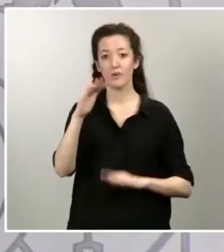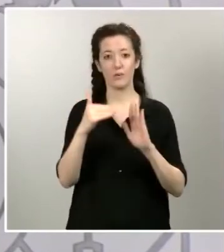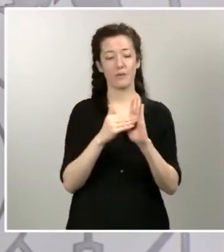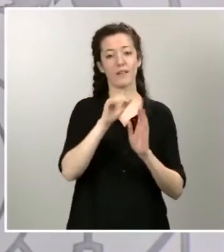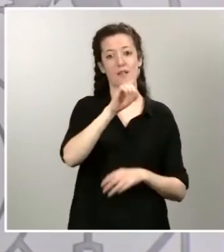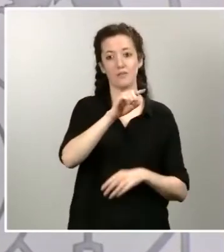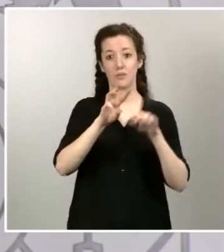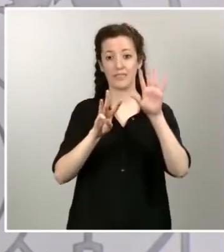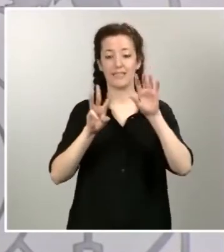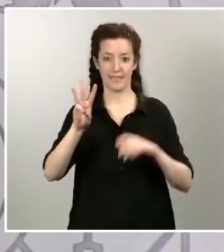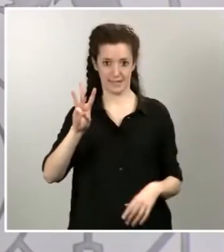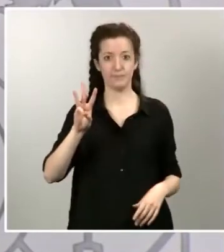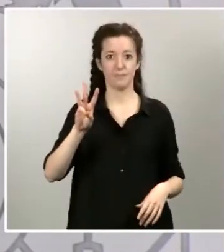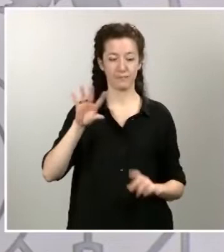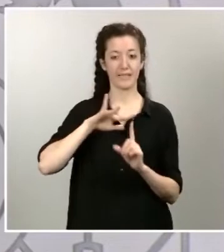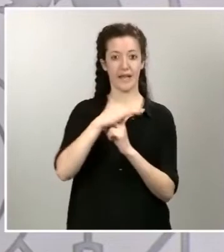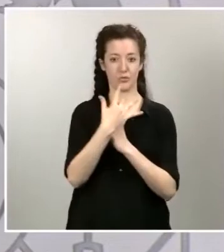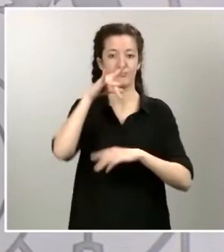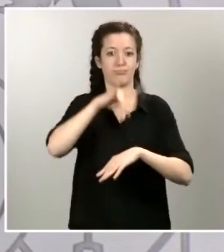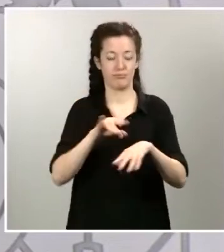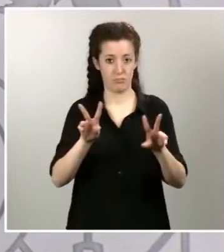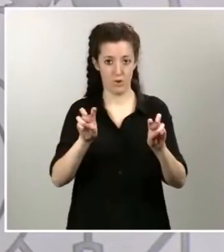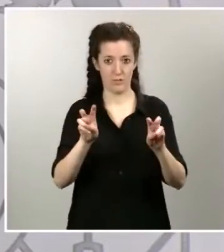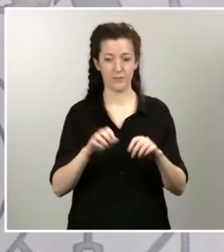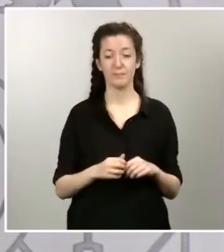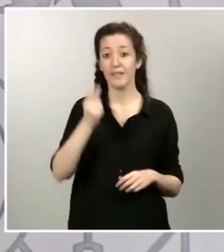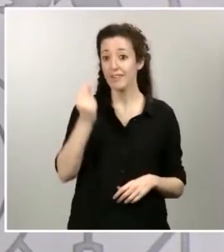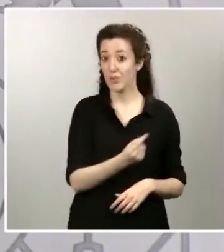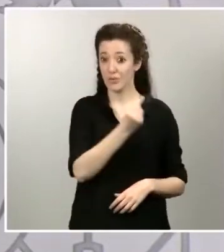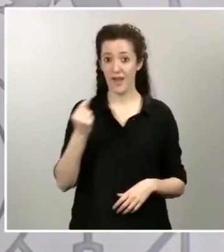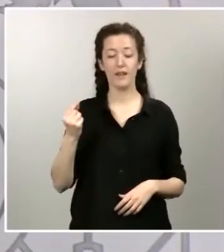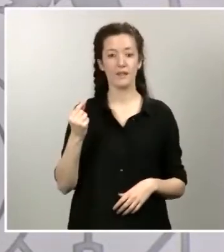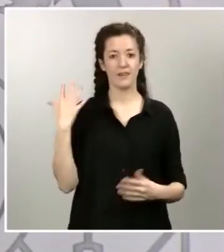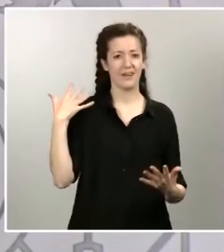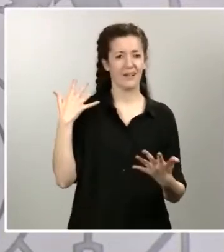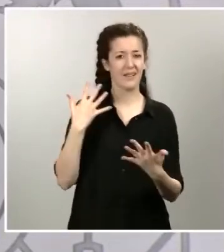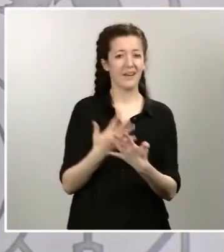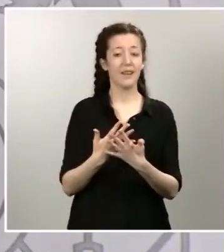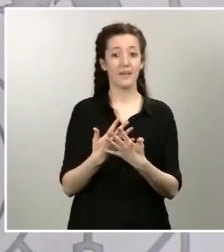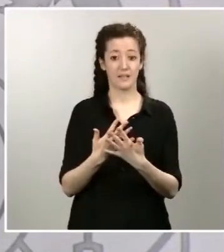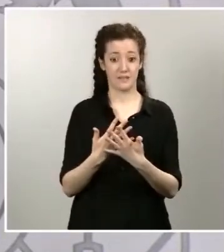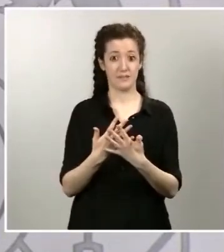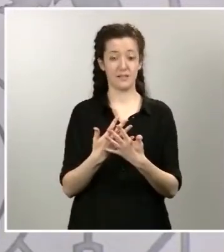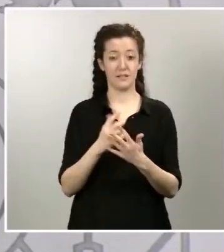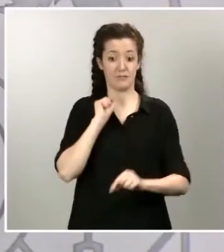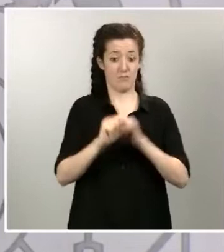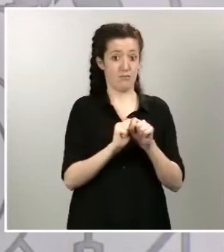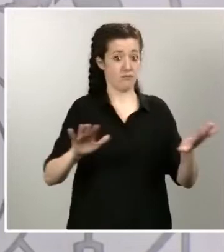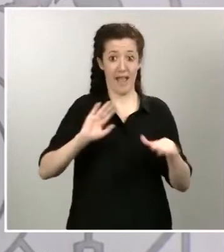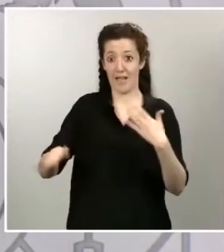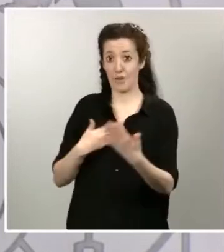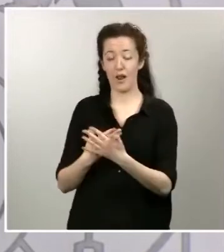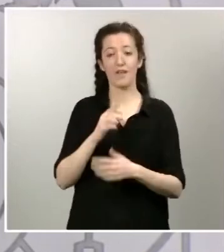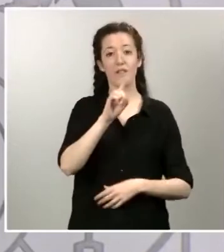nuevos casos. En total, ahora mismo tenemos ya identificados desde el inicio de la epidemia 182